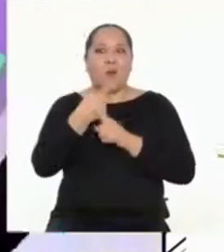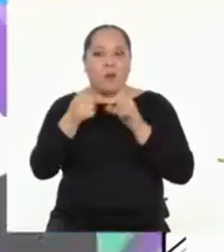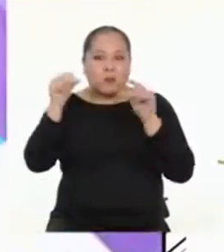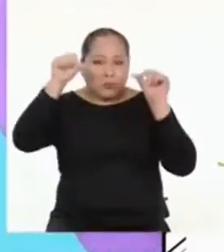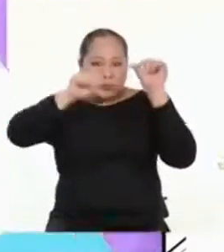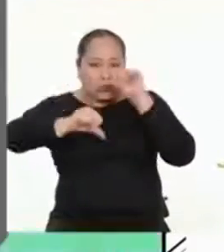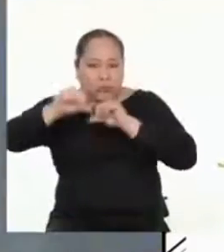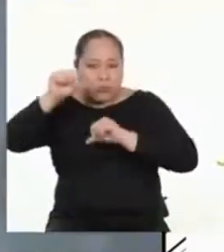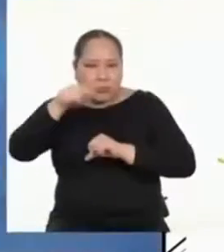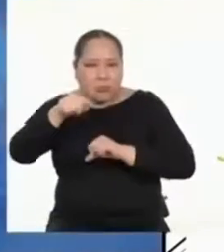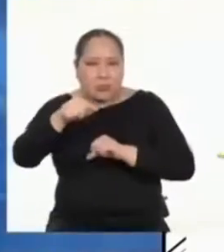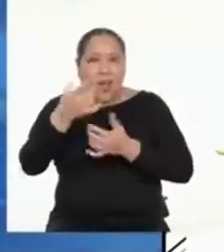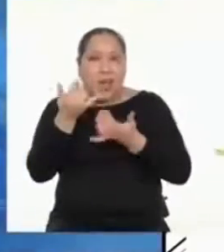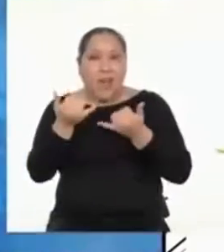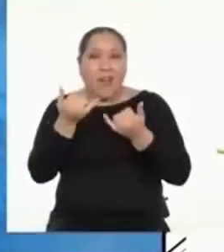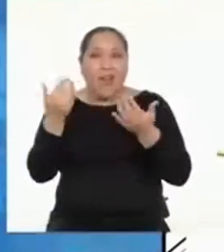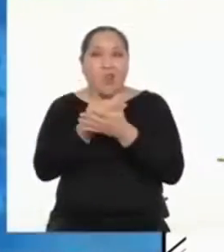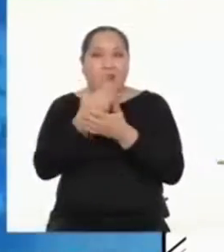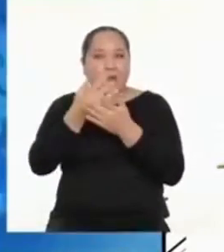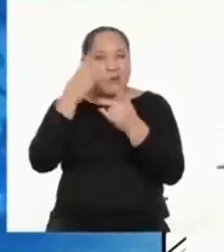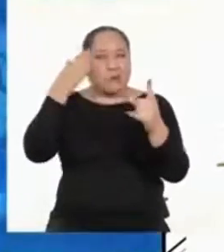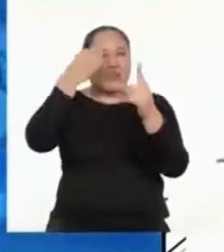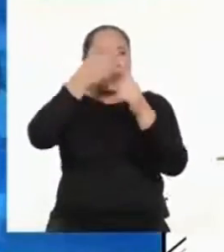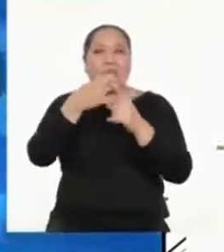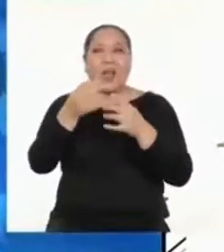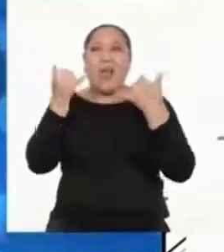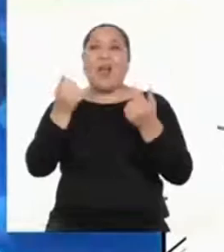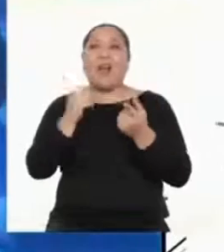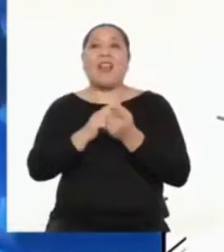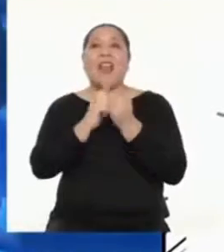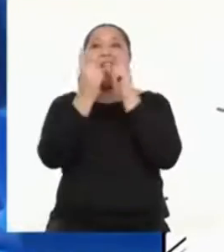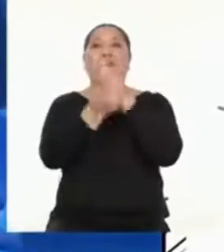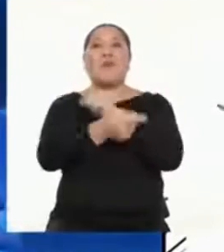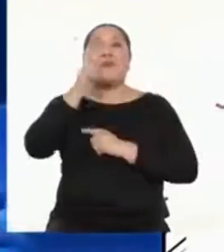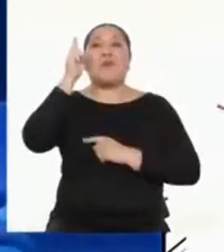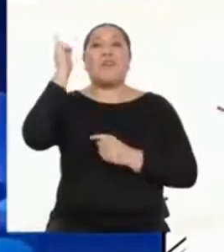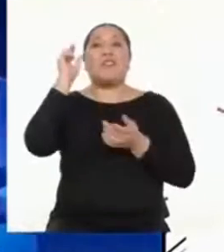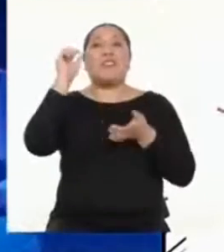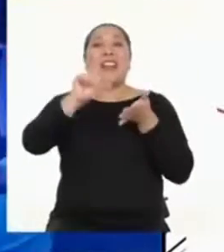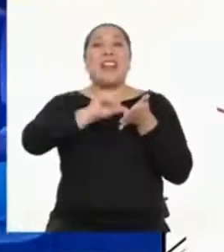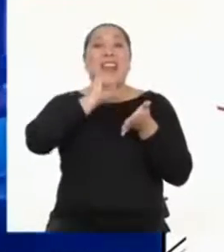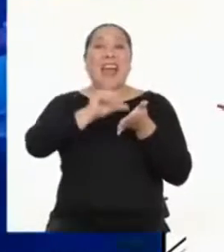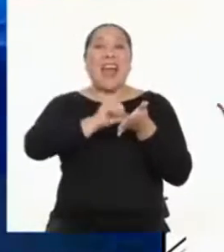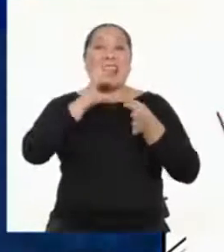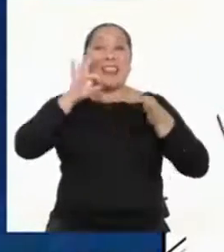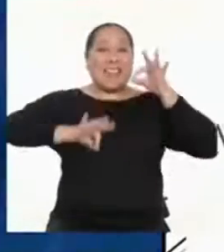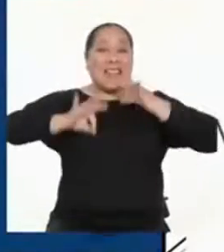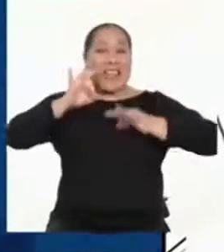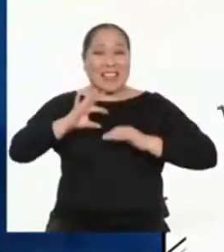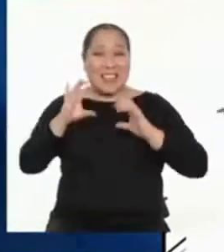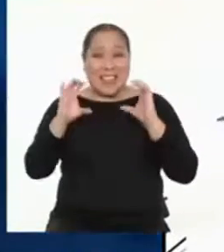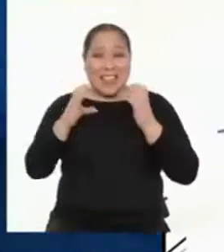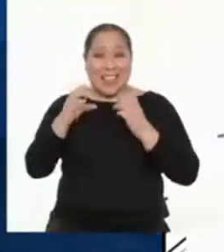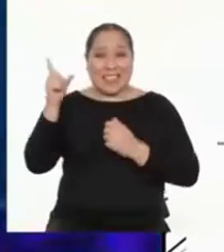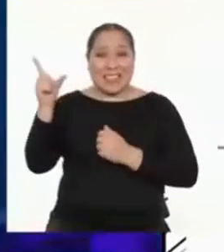inspiraron a intentar un nuevo reto. Y así es como se convirtió en profesora de arte y teatro. La clase de la